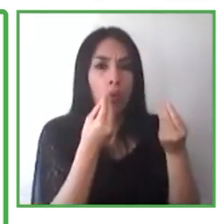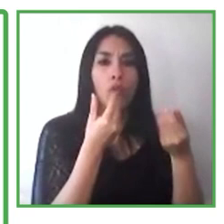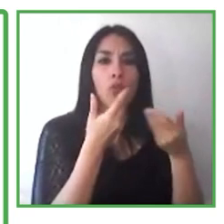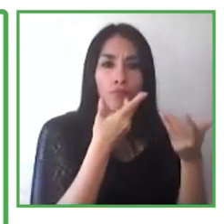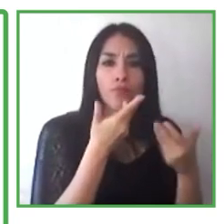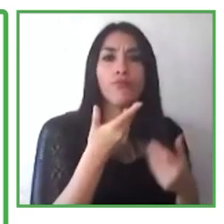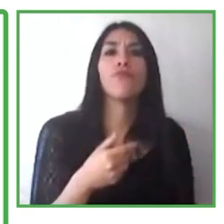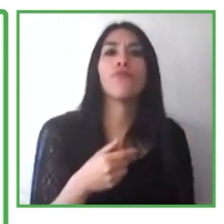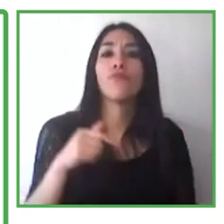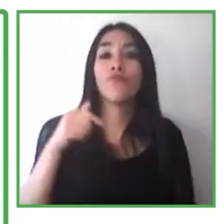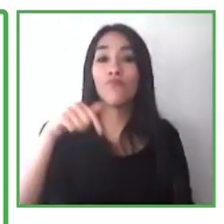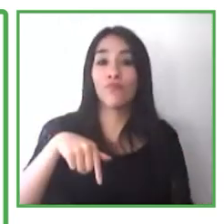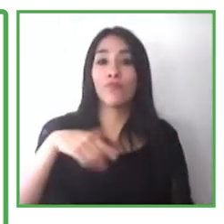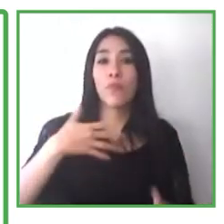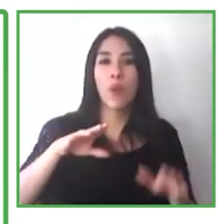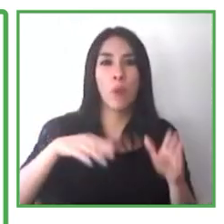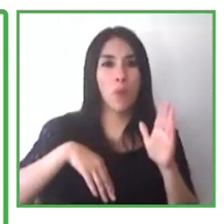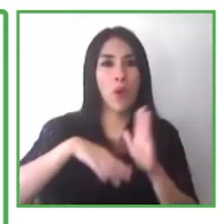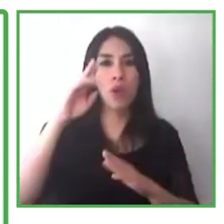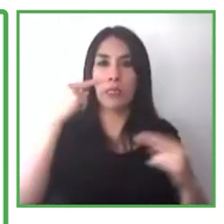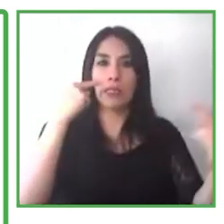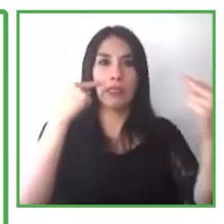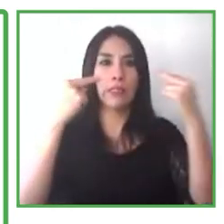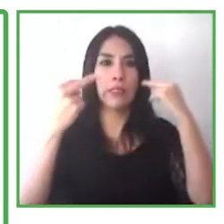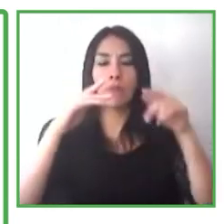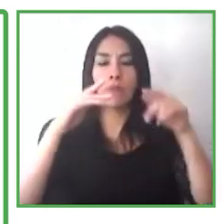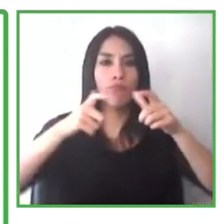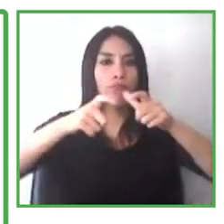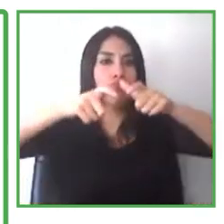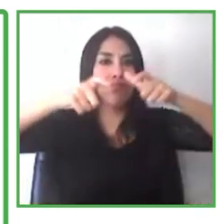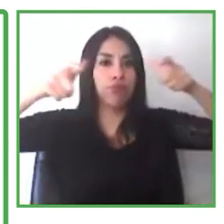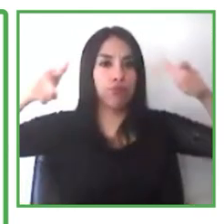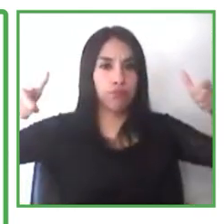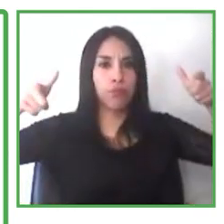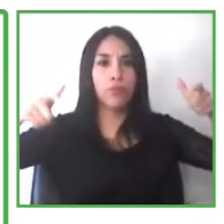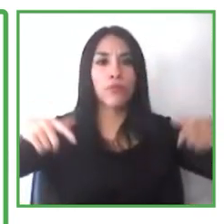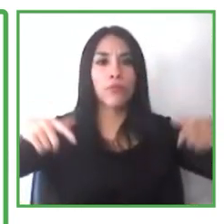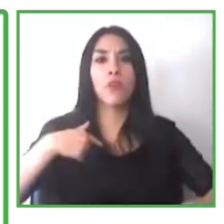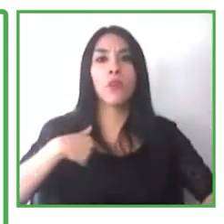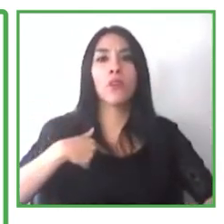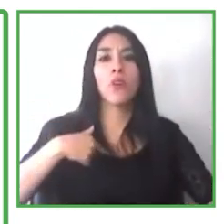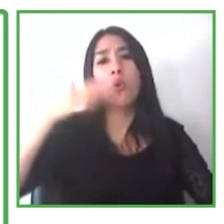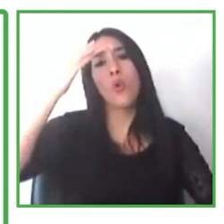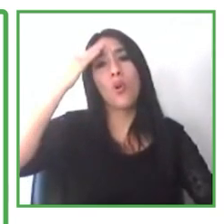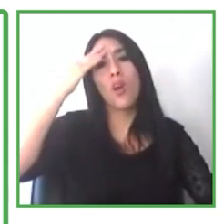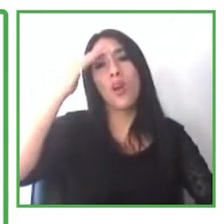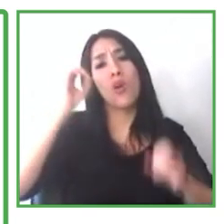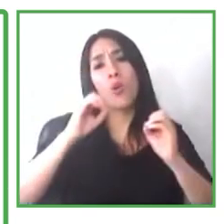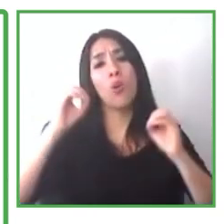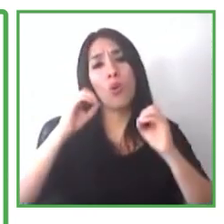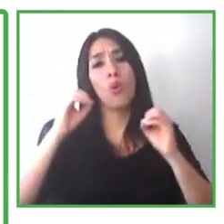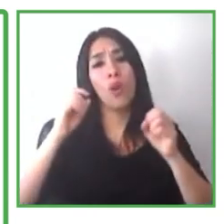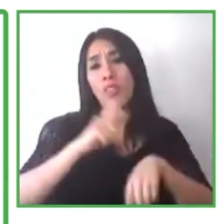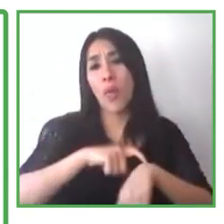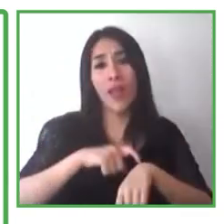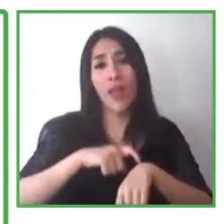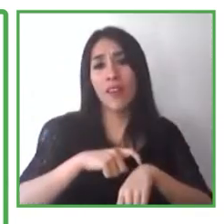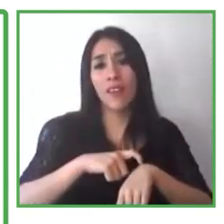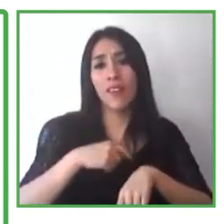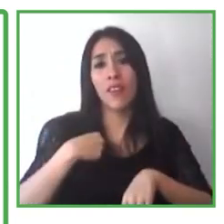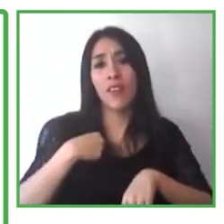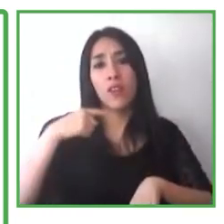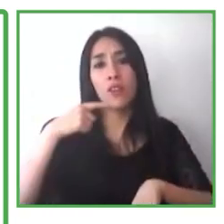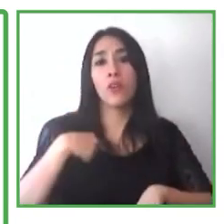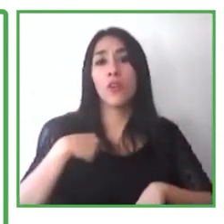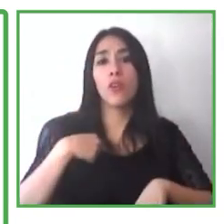inclusión y hacerla visible de una manera exitosa. Sé que no tenemos mucho tiempo acá, pero mi recomendación clave